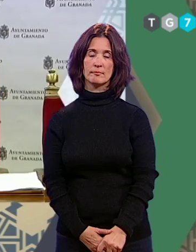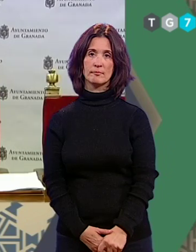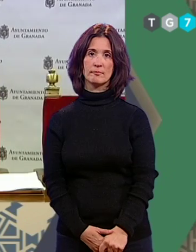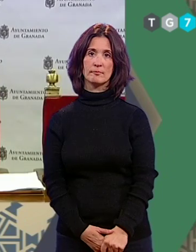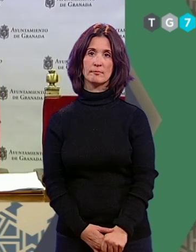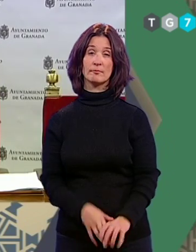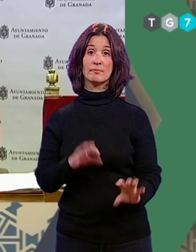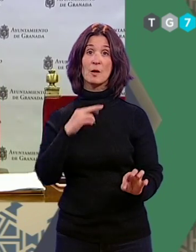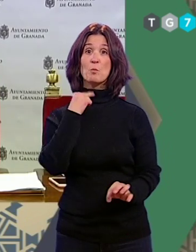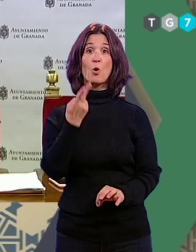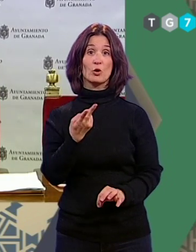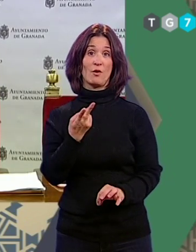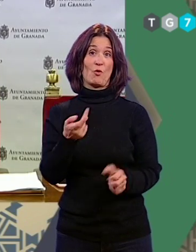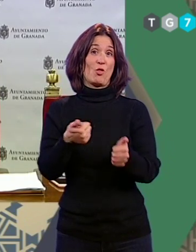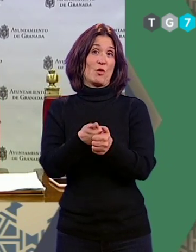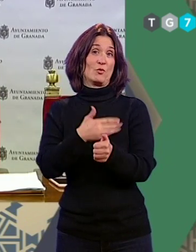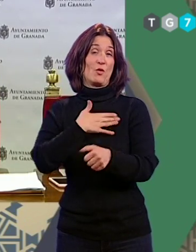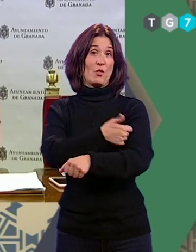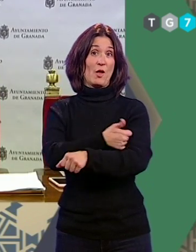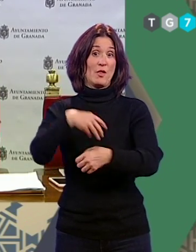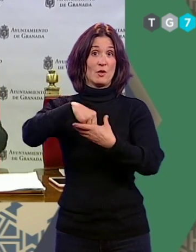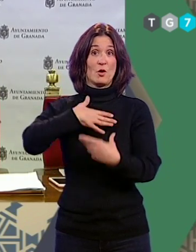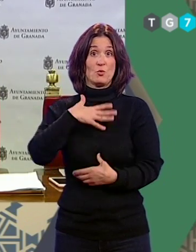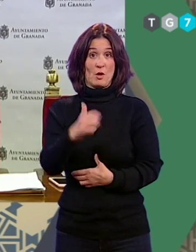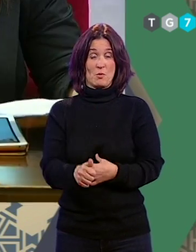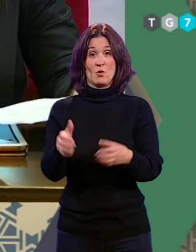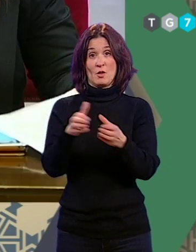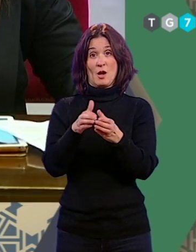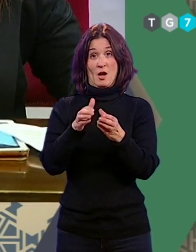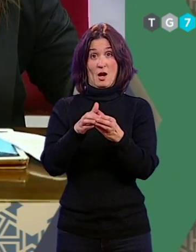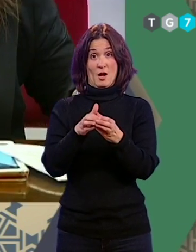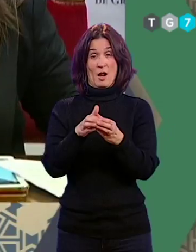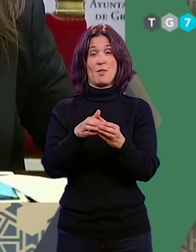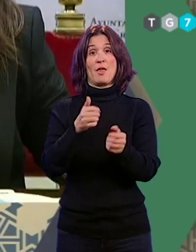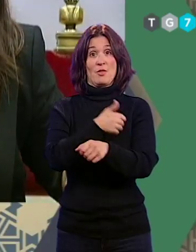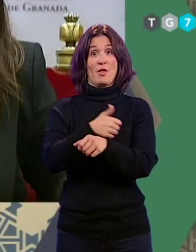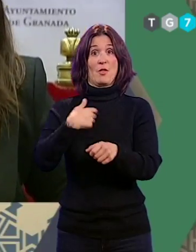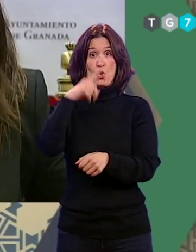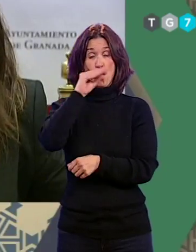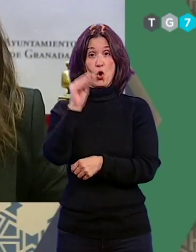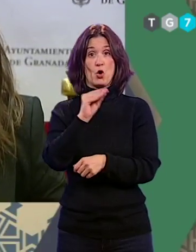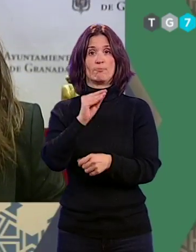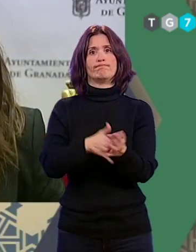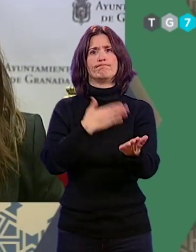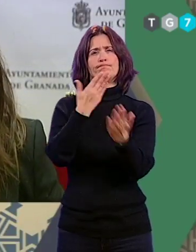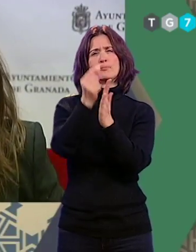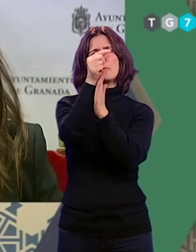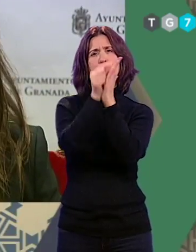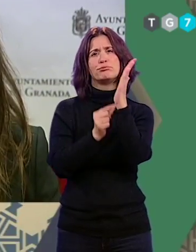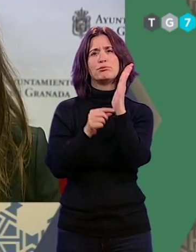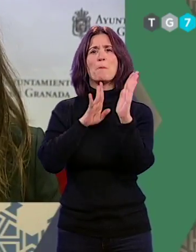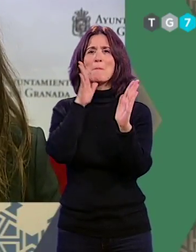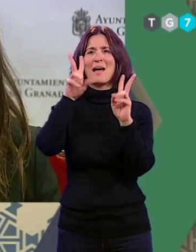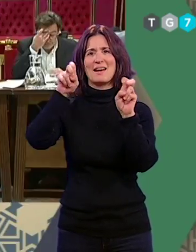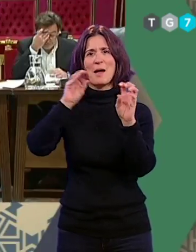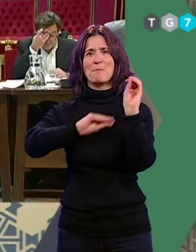La portavoz adjunta de Ciudadanos en el Ayuntamiento de Granada, Lorena Rodríguez, ha presentado una batería de propuestas al borrador del Plan Municipal